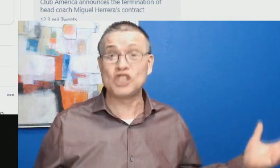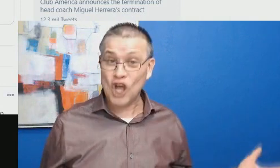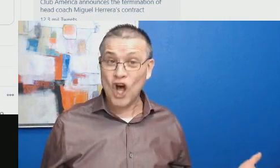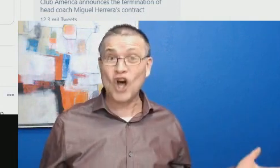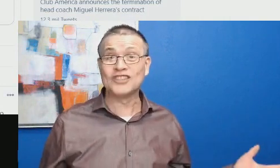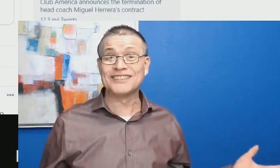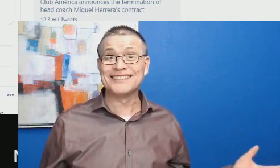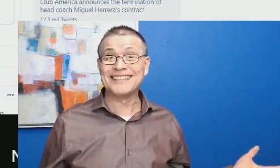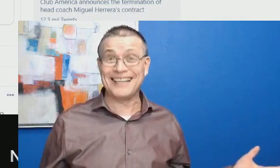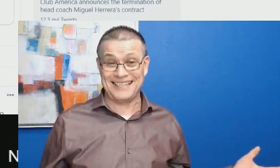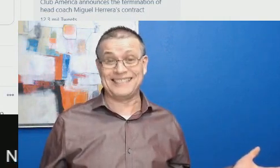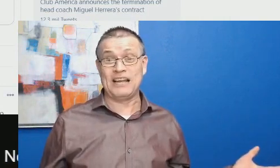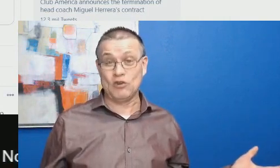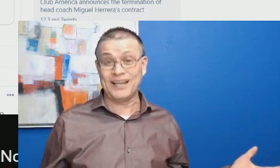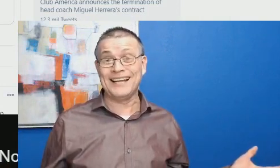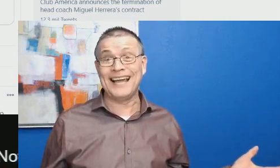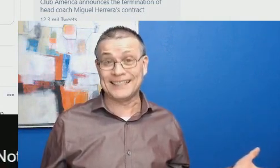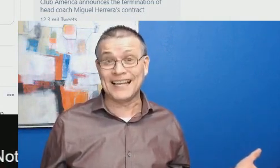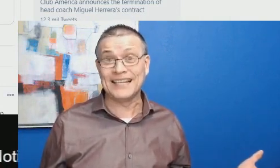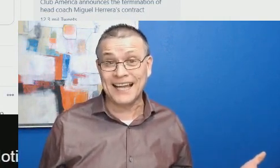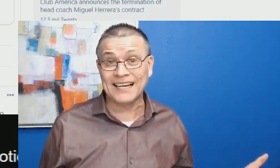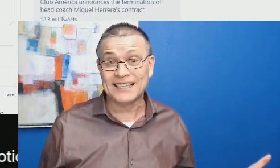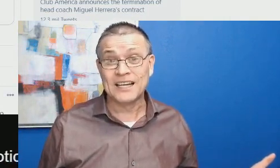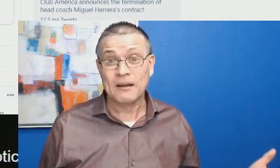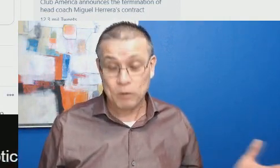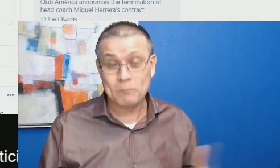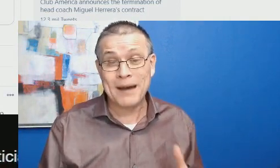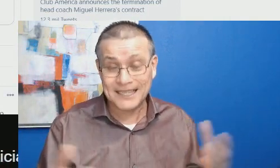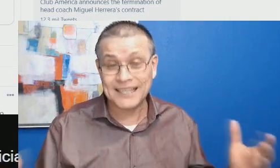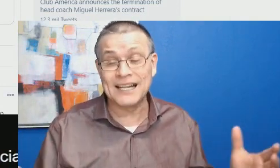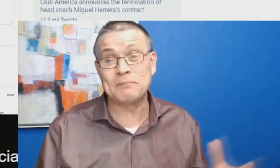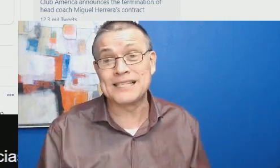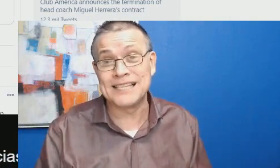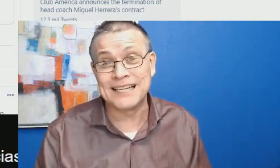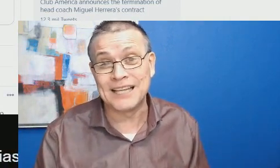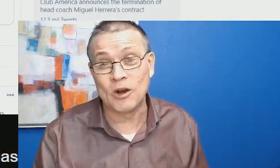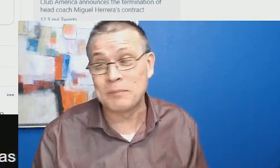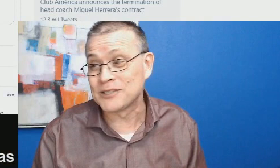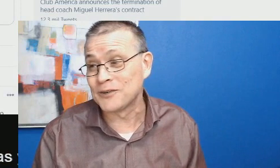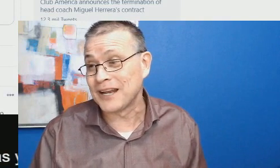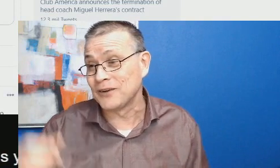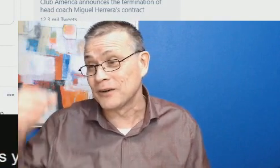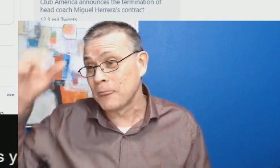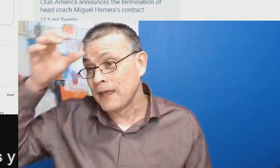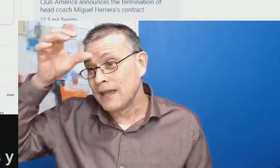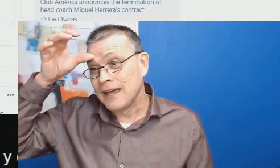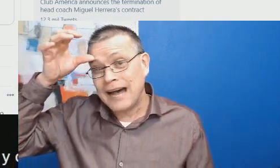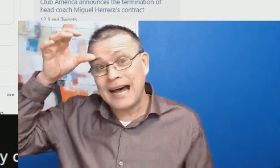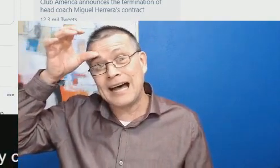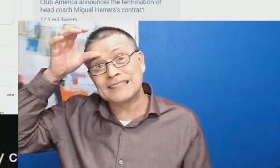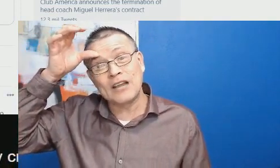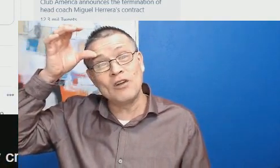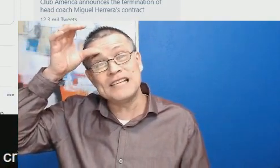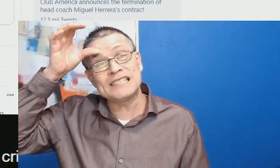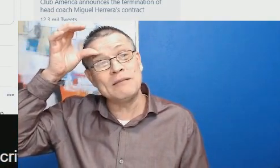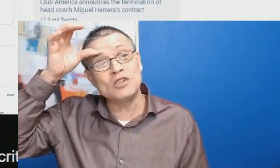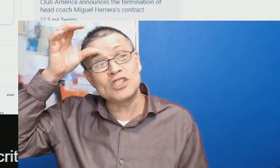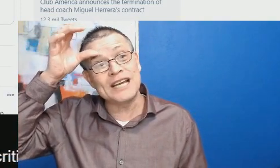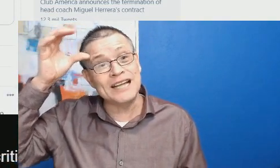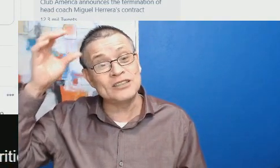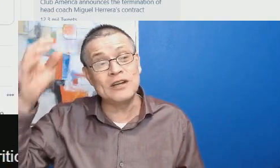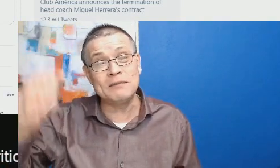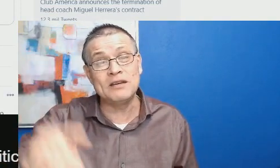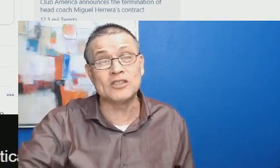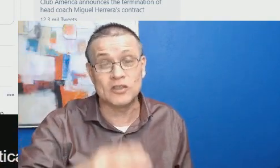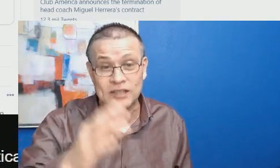corrupción. Según dan a entender por parte del presidente López Obrador. ¿Hasta dónde estamos